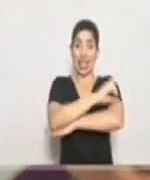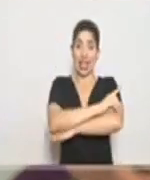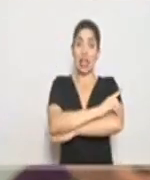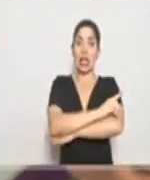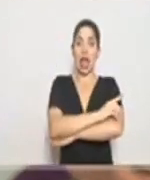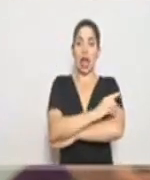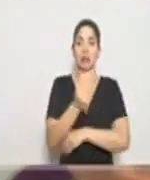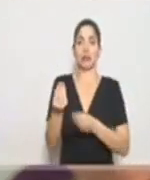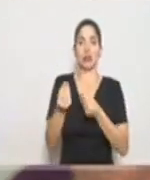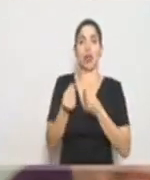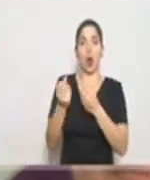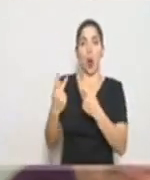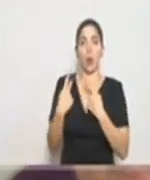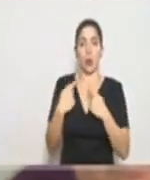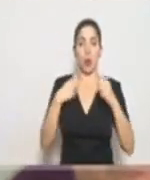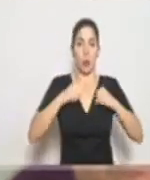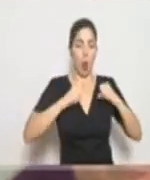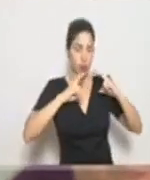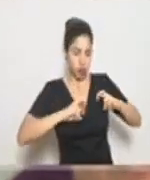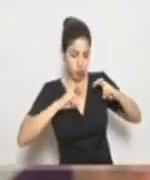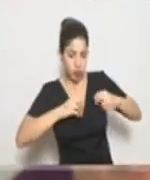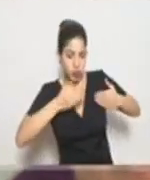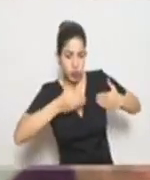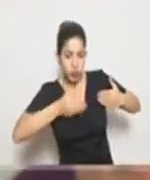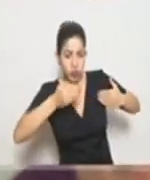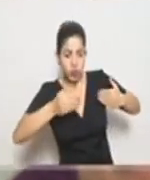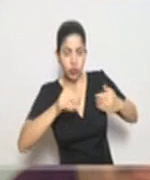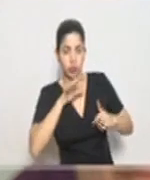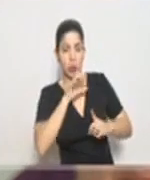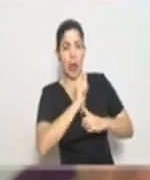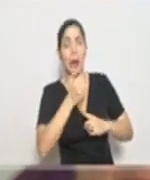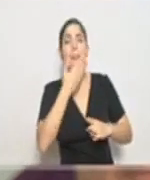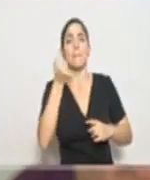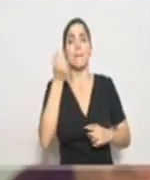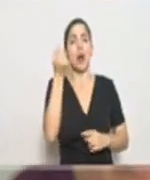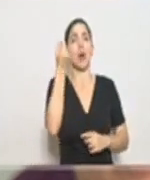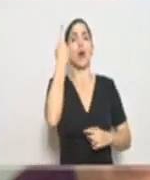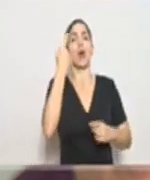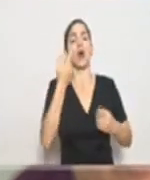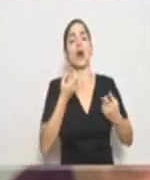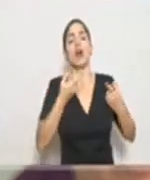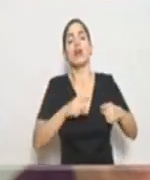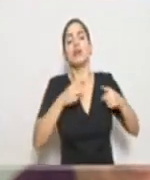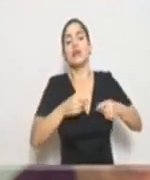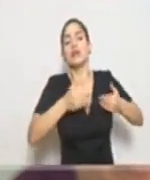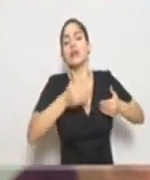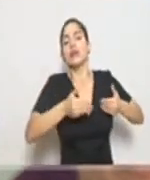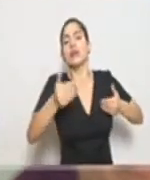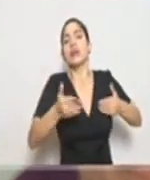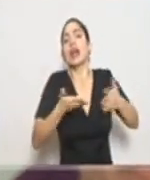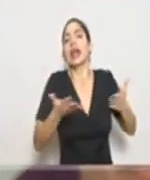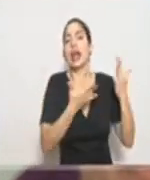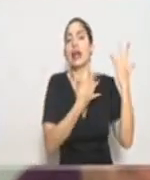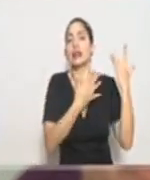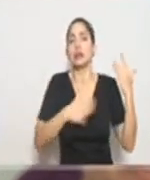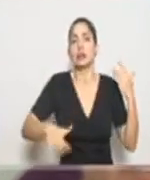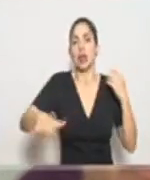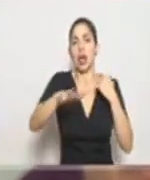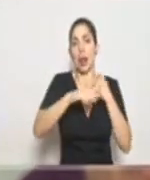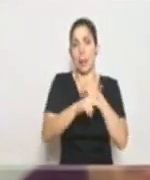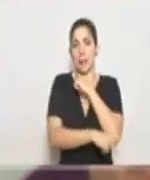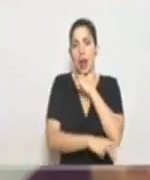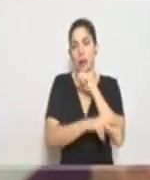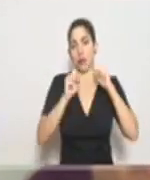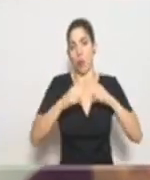permitir hacer proyecciones o modelaciones que nos permitan tener un mejor panorama de lo que nos podría esperar como país. Hasta este